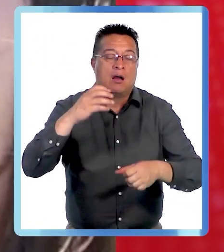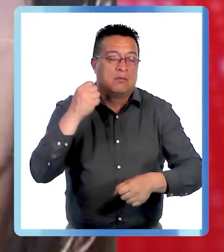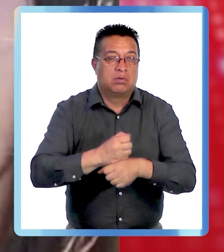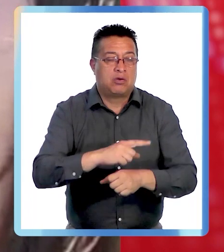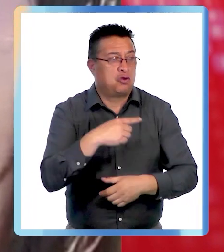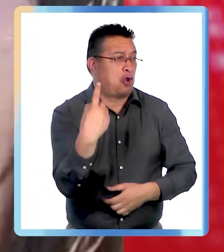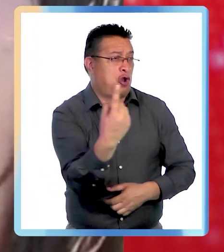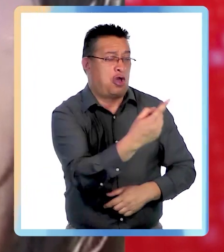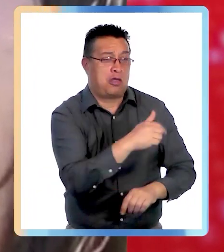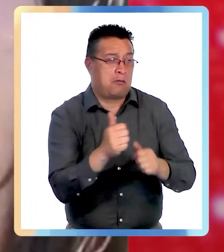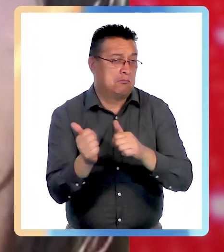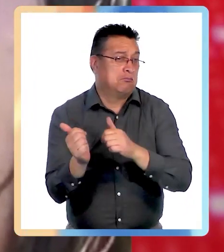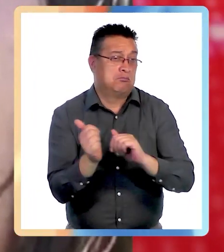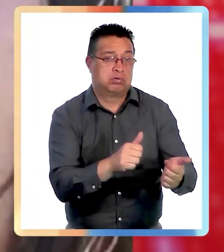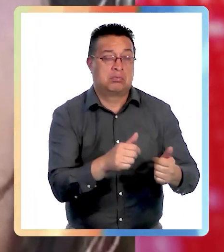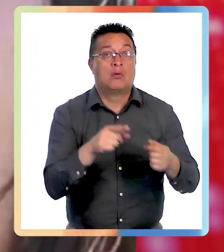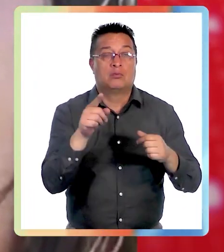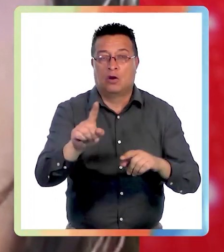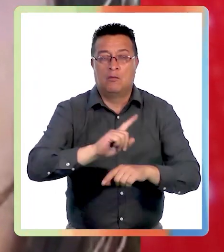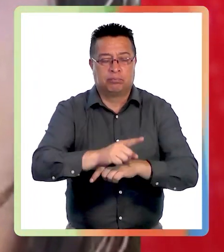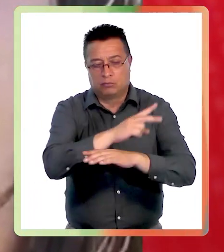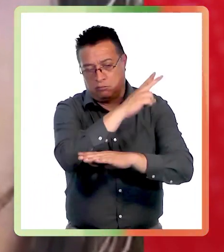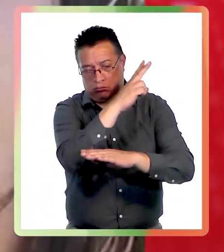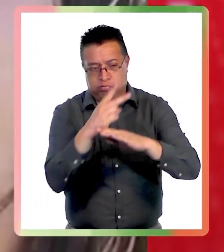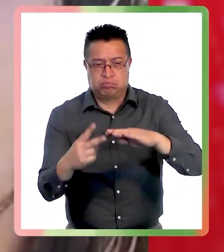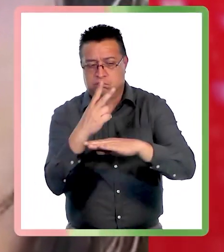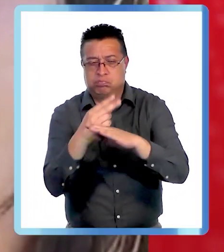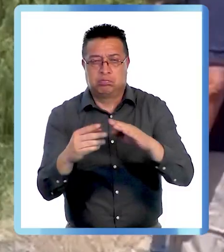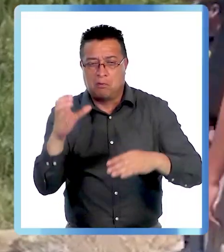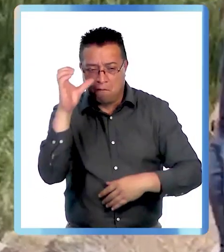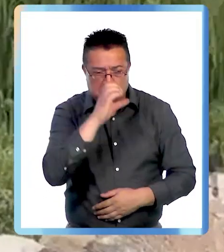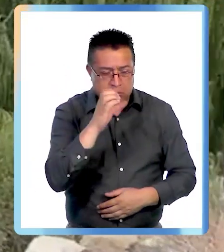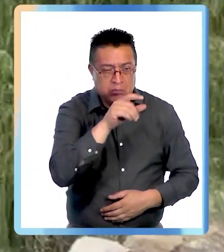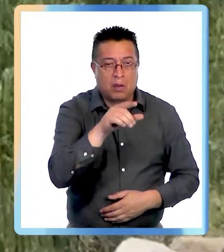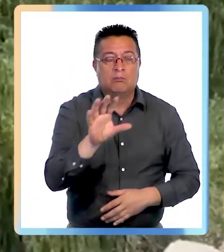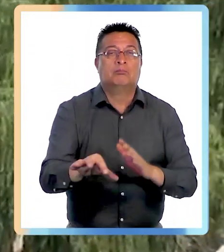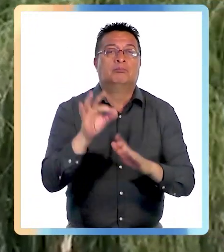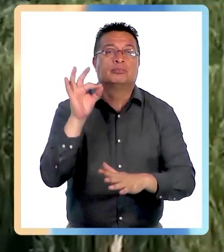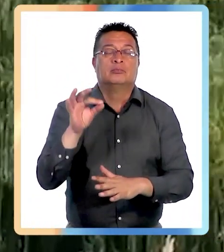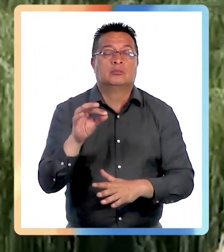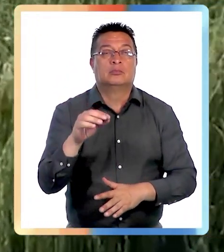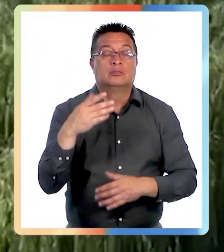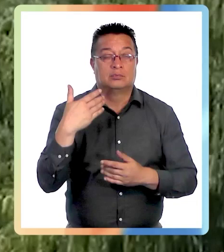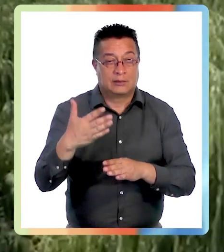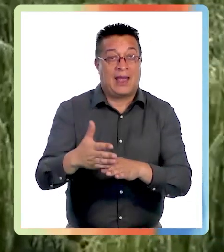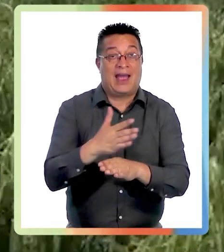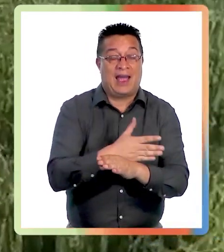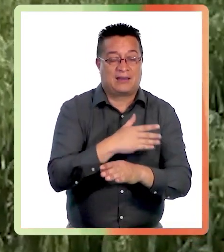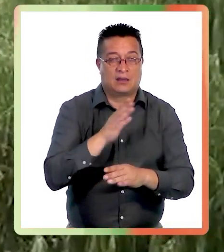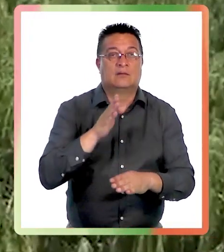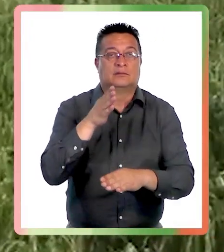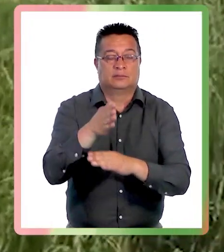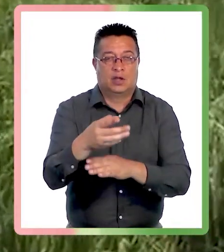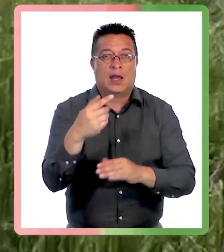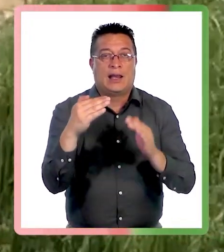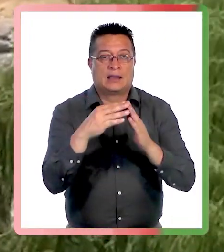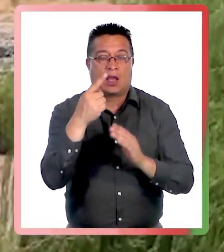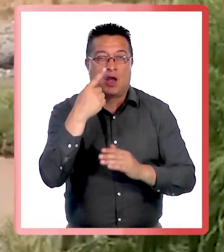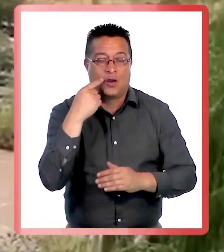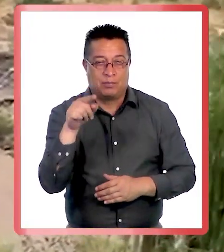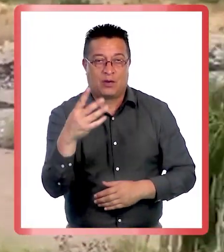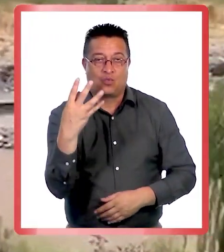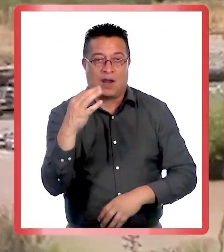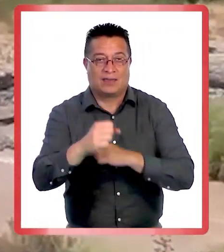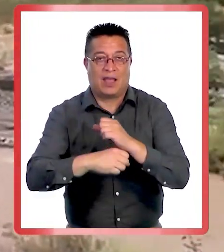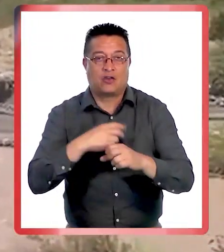habían hecho todos porque ellos se metieron al tiro a bucear. La noche anterior, ella fue a la casa del hombre de